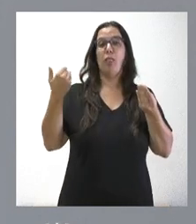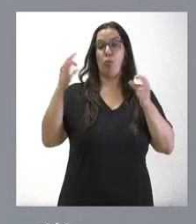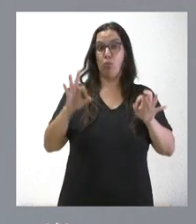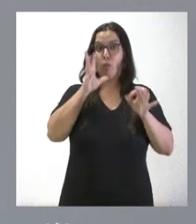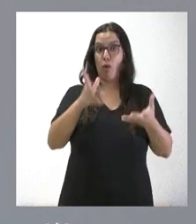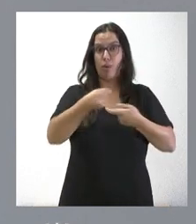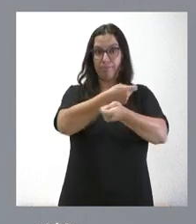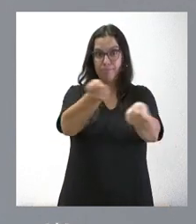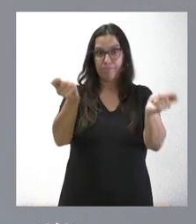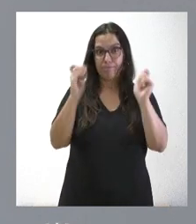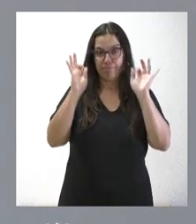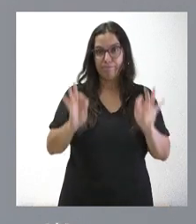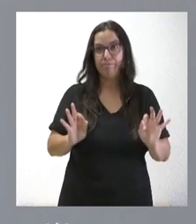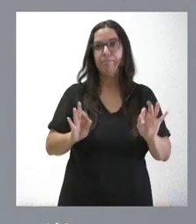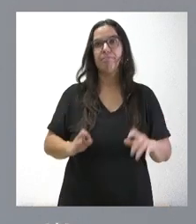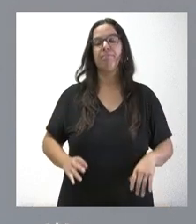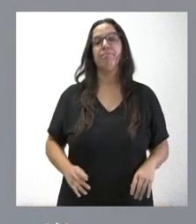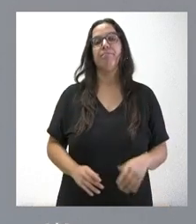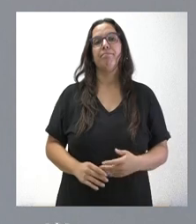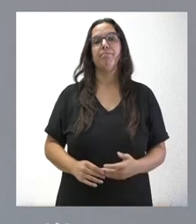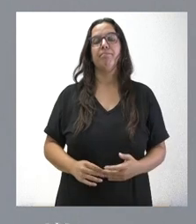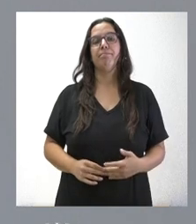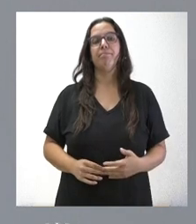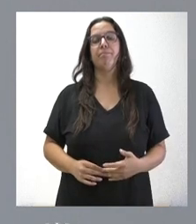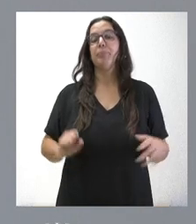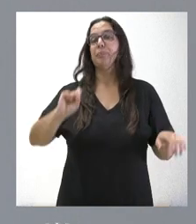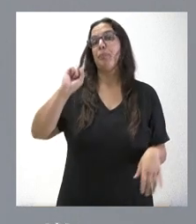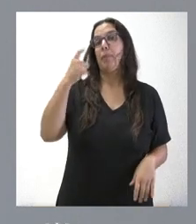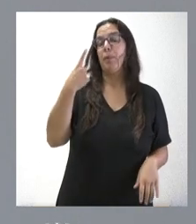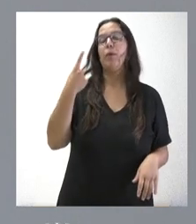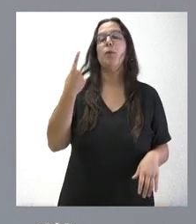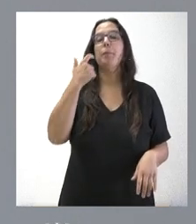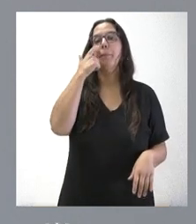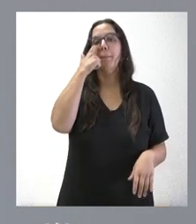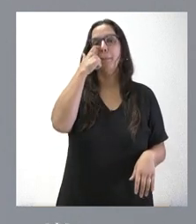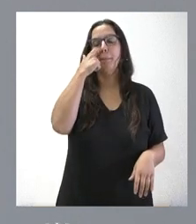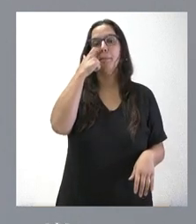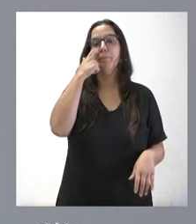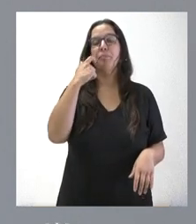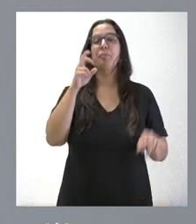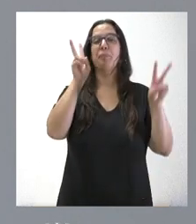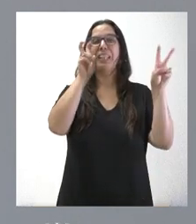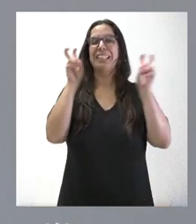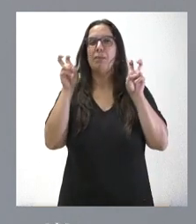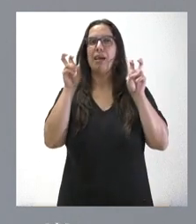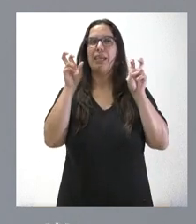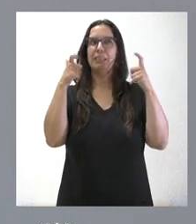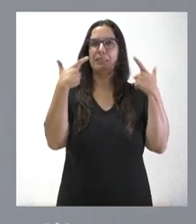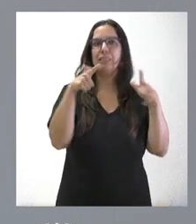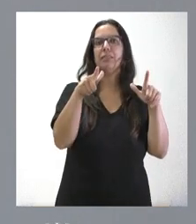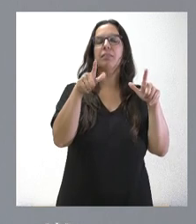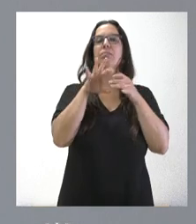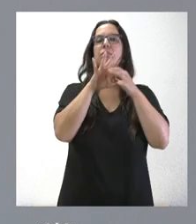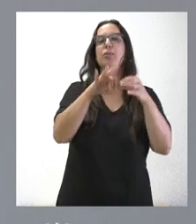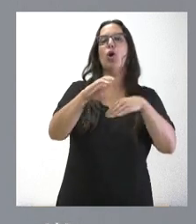repartida en este momento. En primer lugar, hay un bloque de cuestiones relativas a la